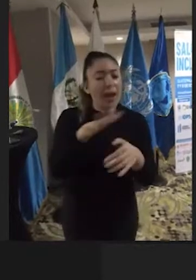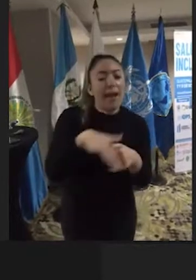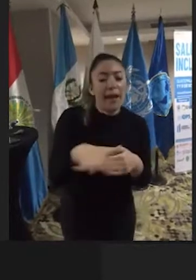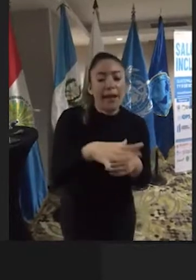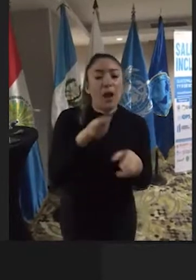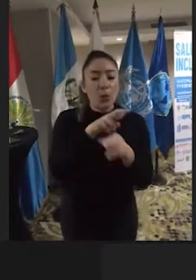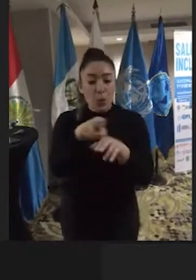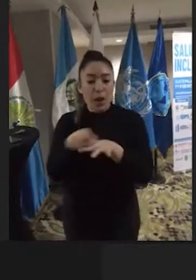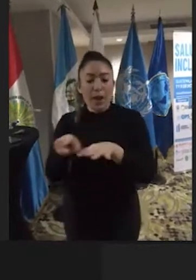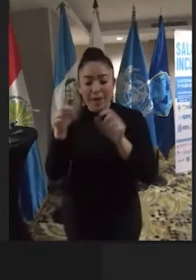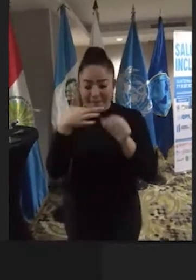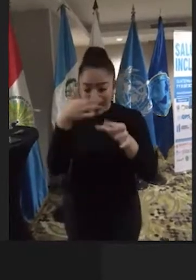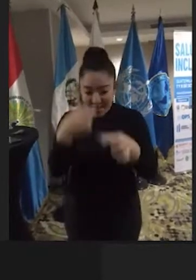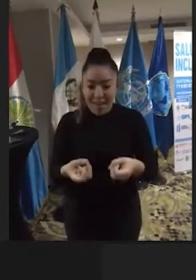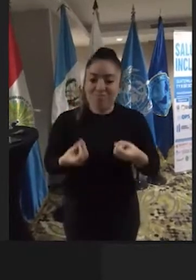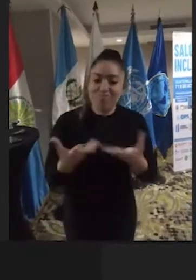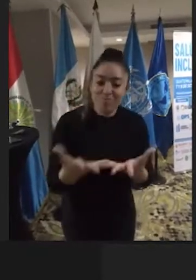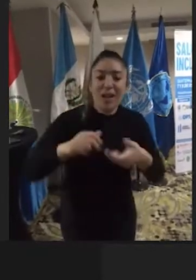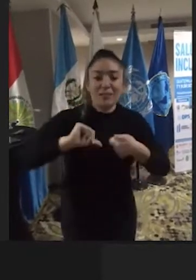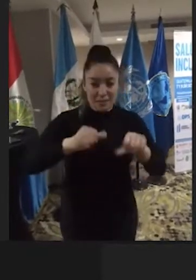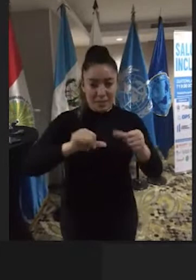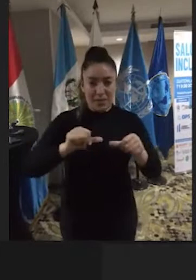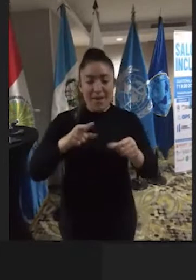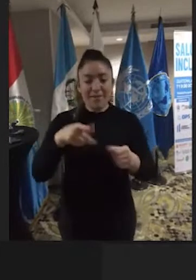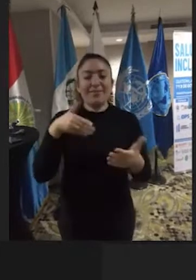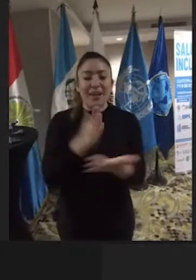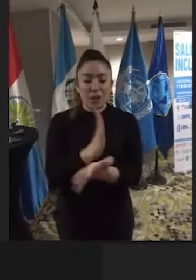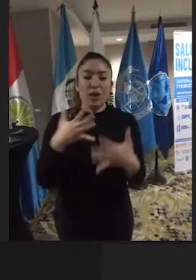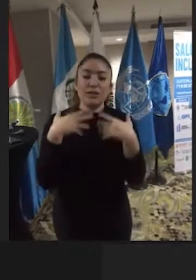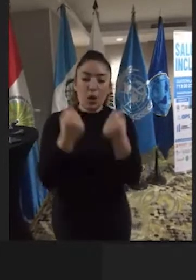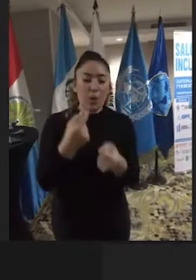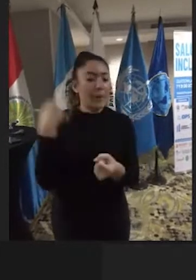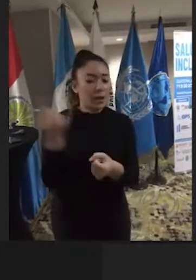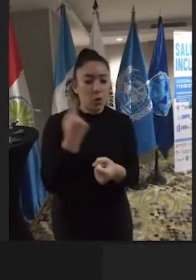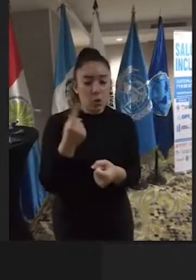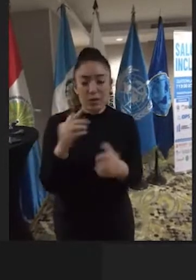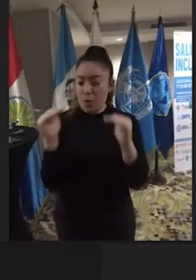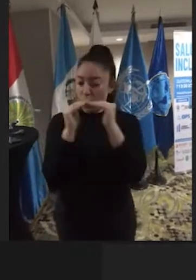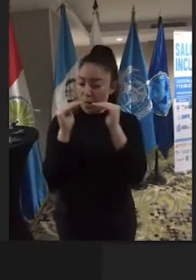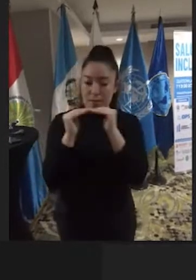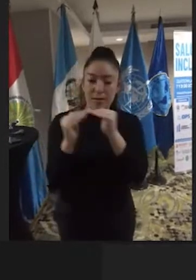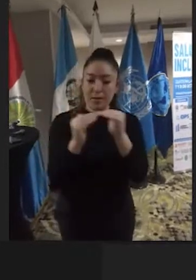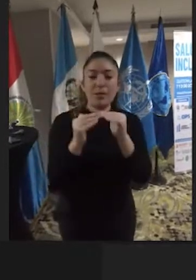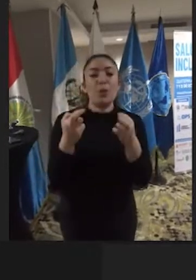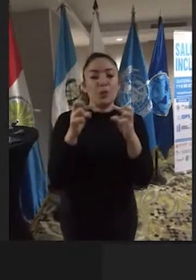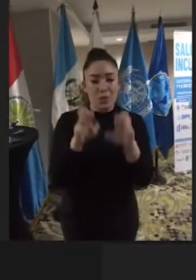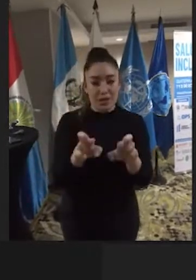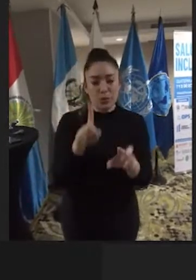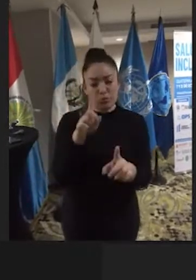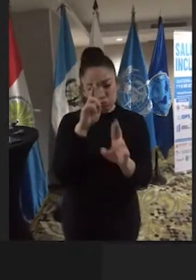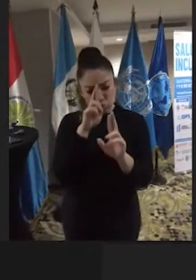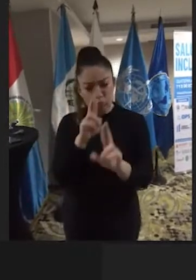para realmente hacer accesible el derecho a la salud para todos y todas en igualdad de oportunidades. Un